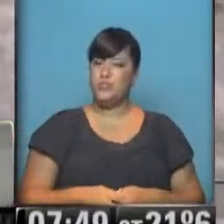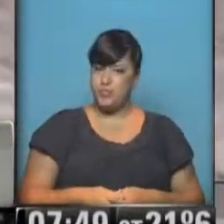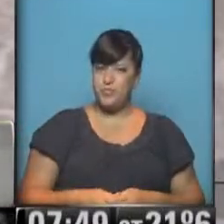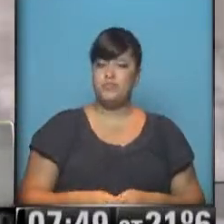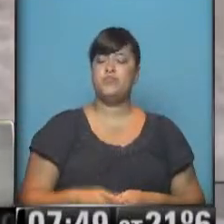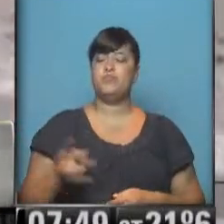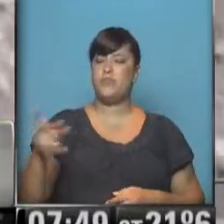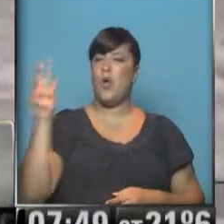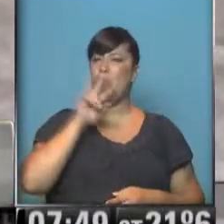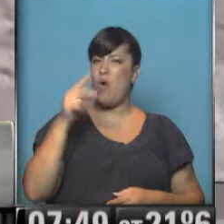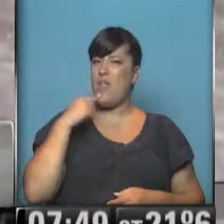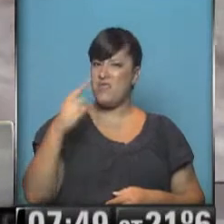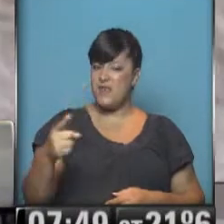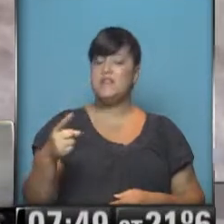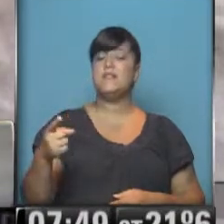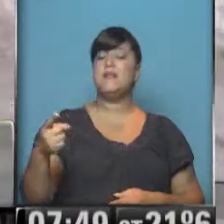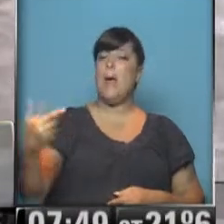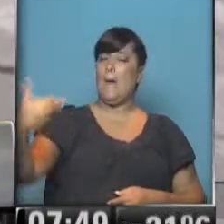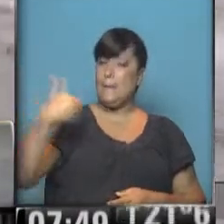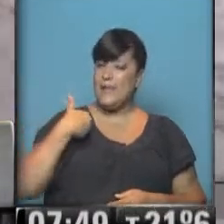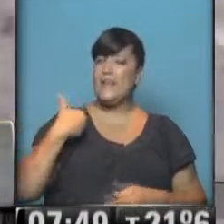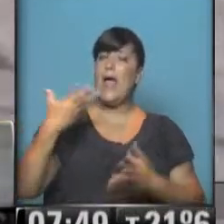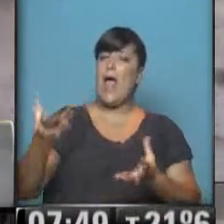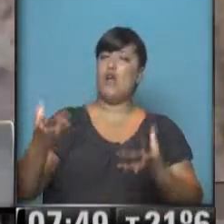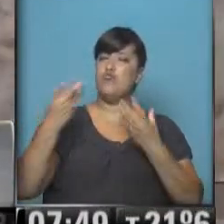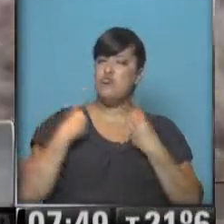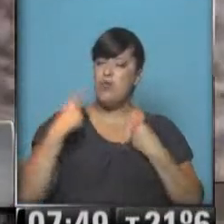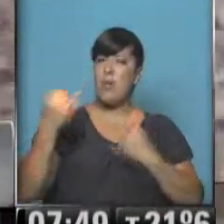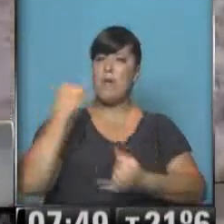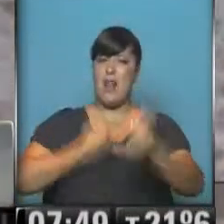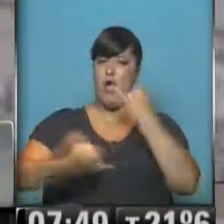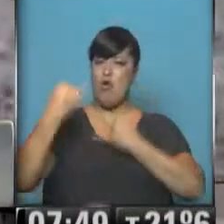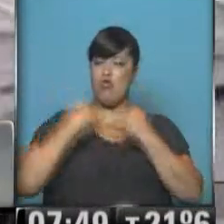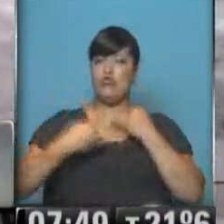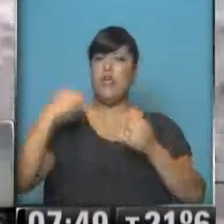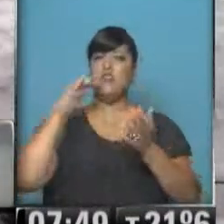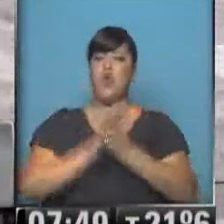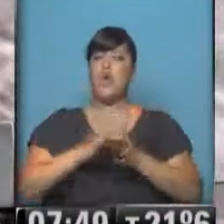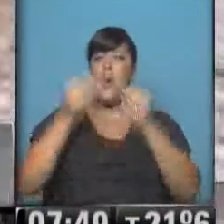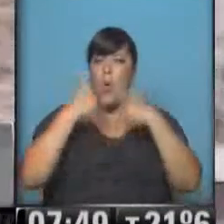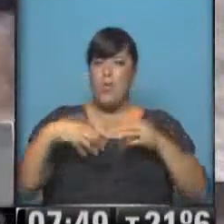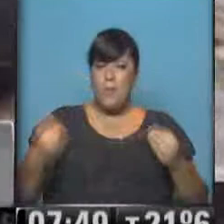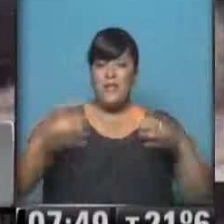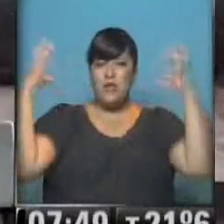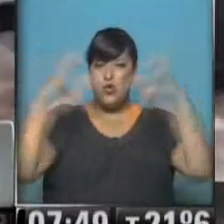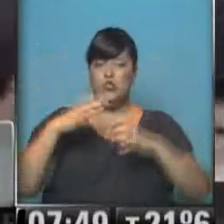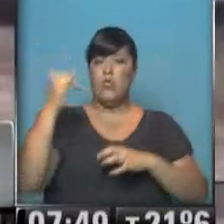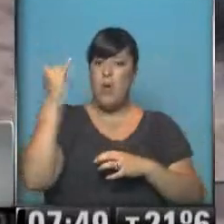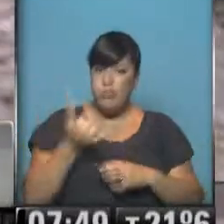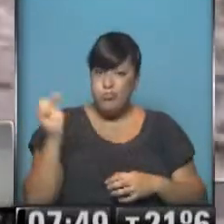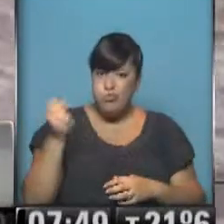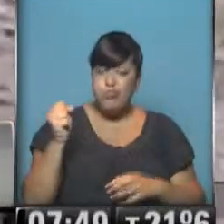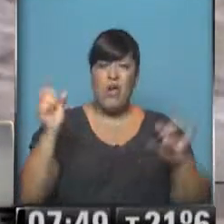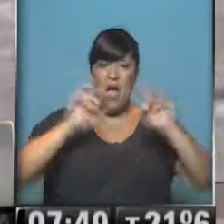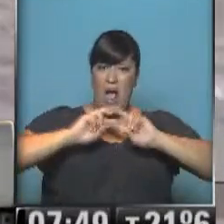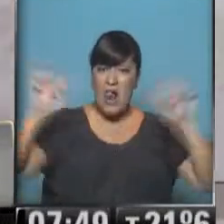Pablo Murúa, yo le pido que nos ayude, llévenos al momento cuando comenzaban las lluvias, digo, hubo alerta, se esperaba un